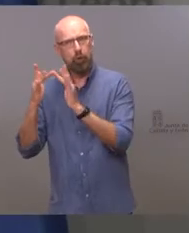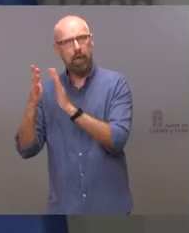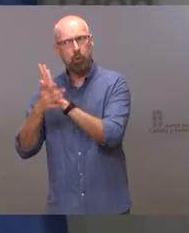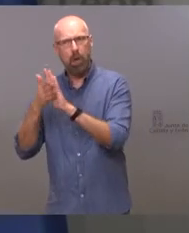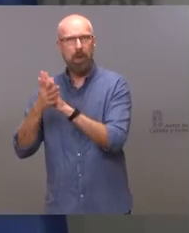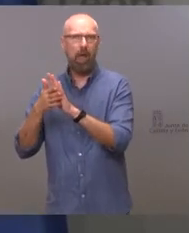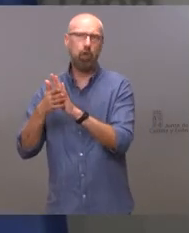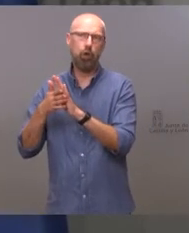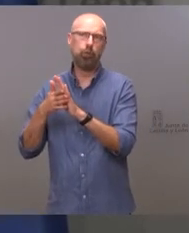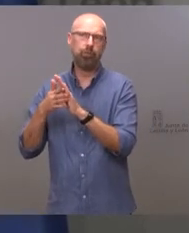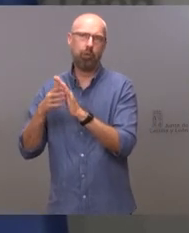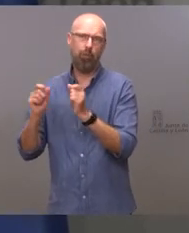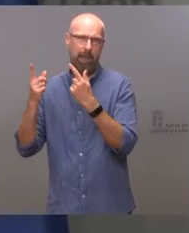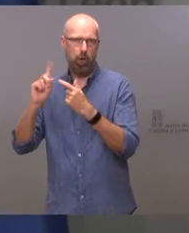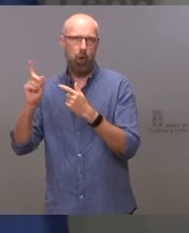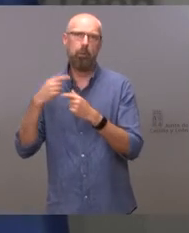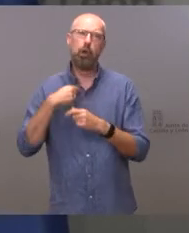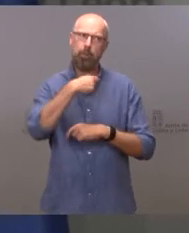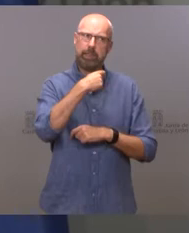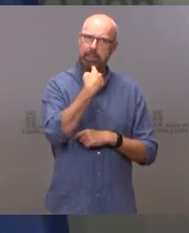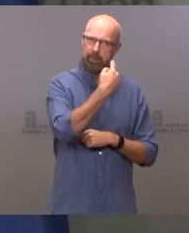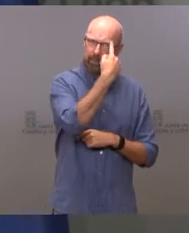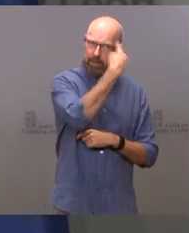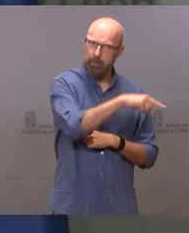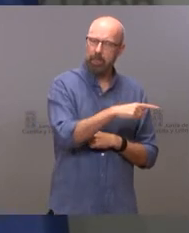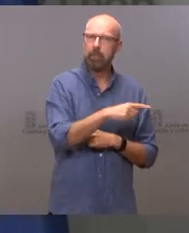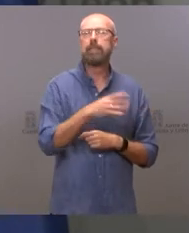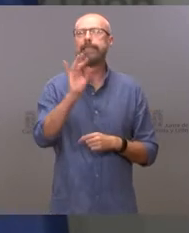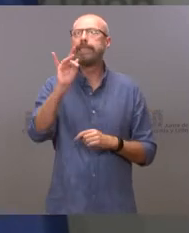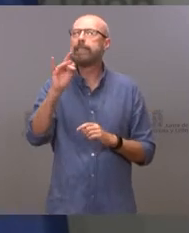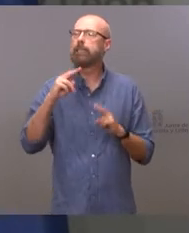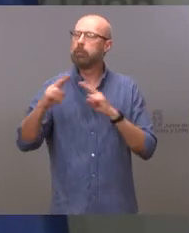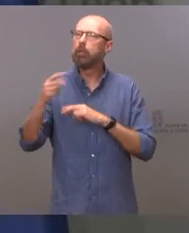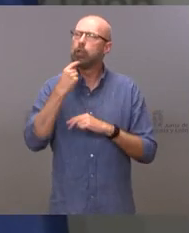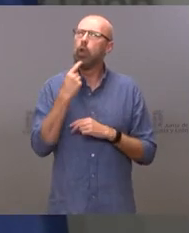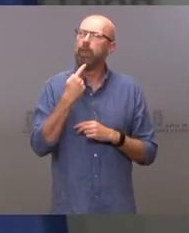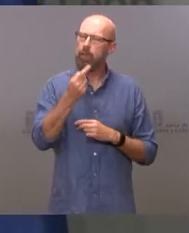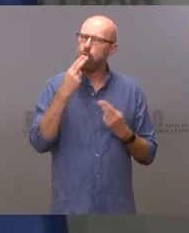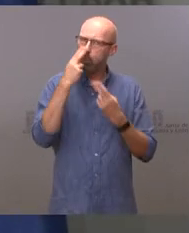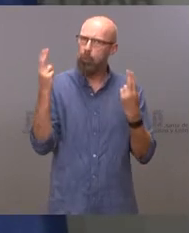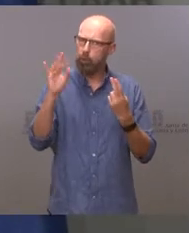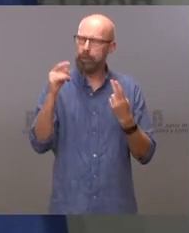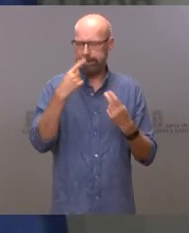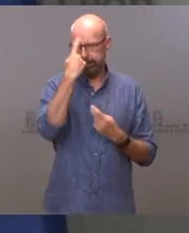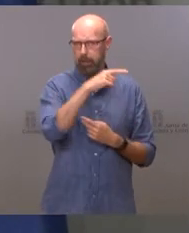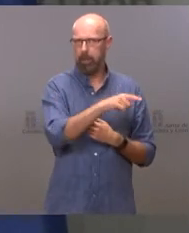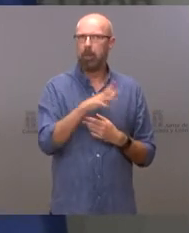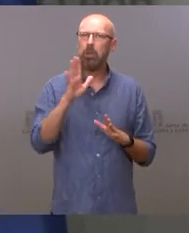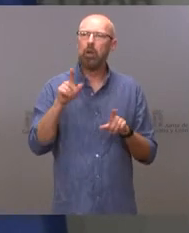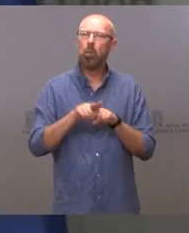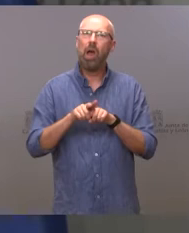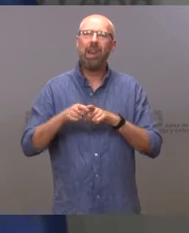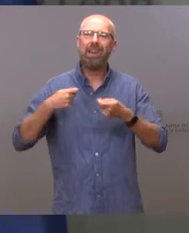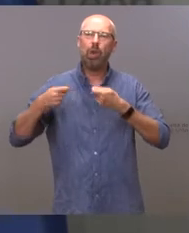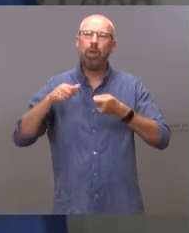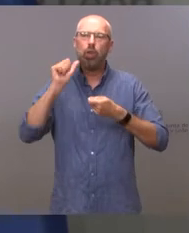Sí, creo que sí, porque lo he dicho públicamente, lo he dicho en el Consejo de Gobierno, pero no parece que haya sido una negociación secreta, porque es que lo